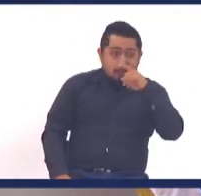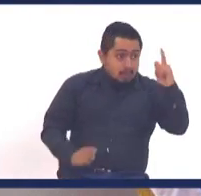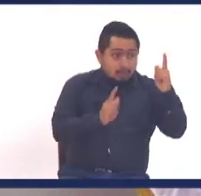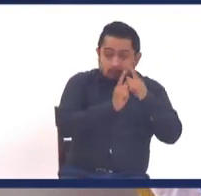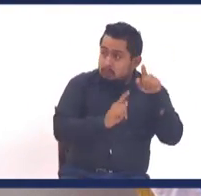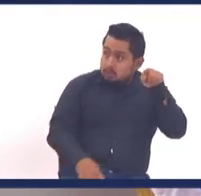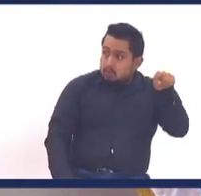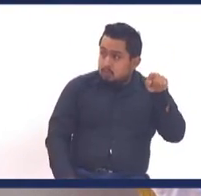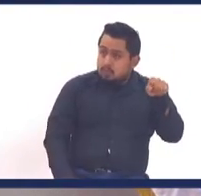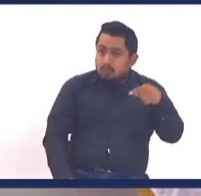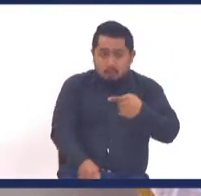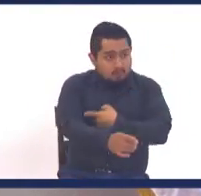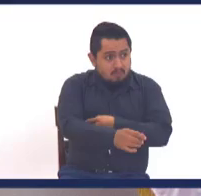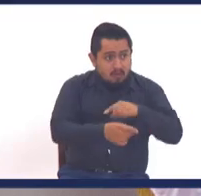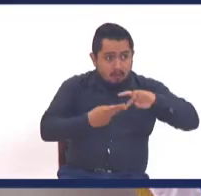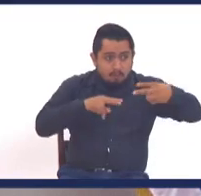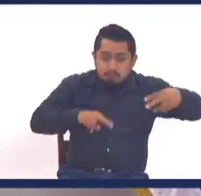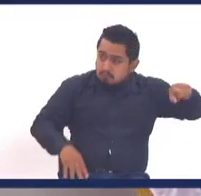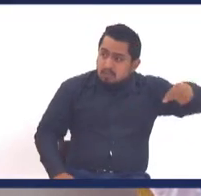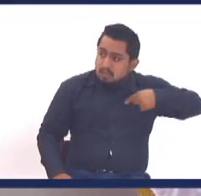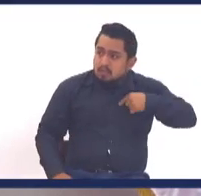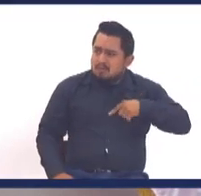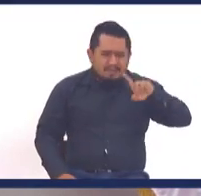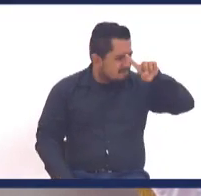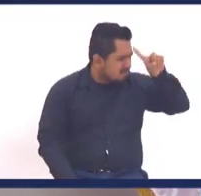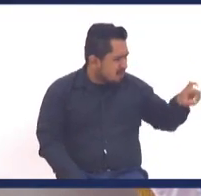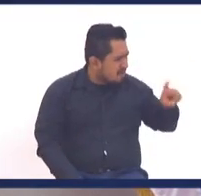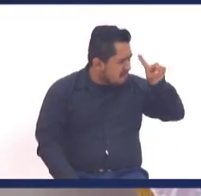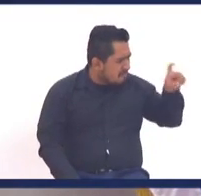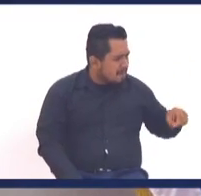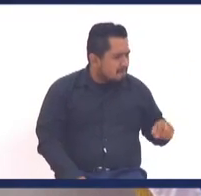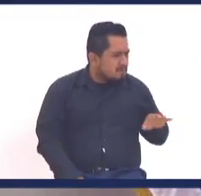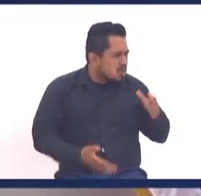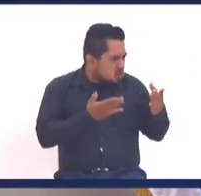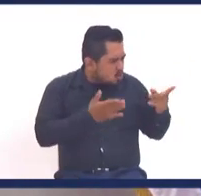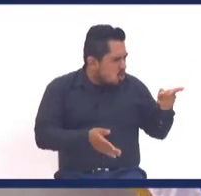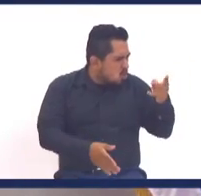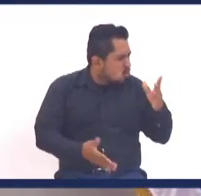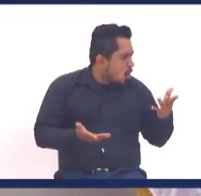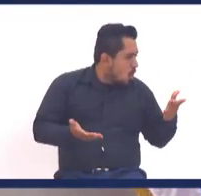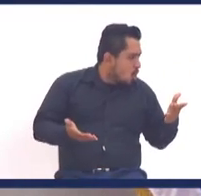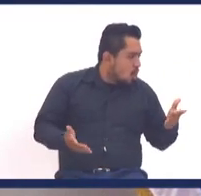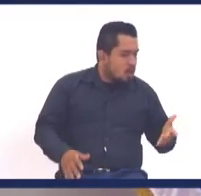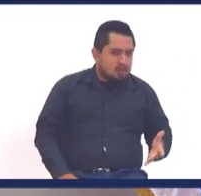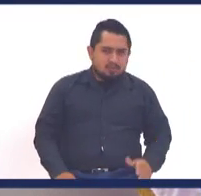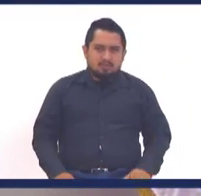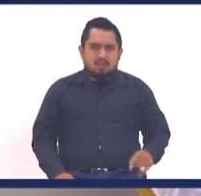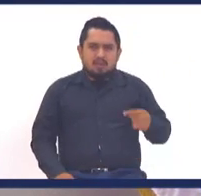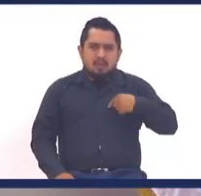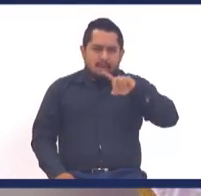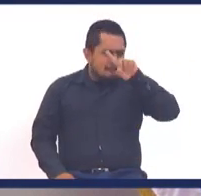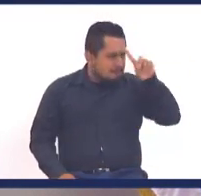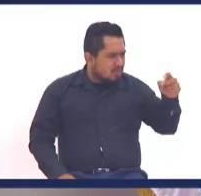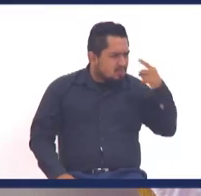biológico, y le comencé a preguntar, y cómo es él, amén, y le pregunté yo, ¿y